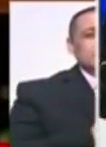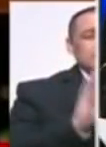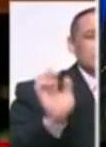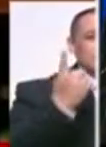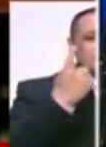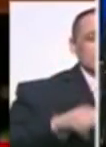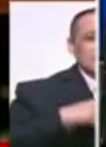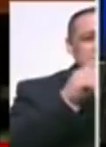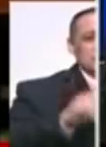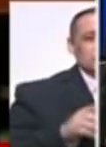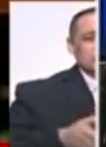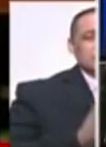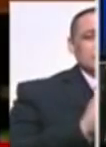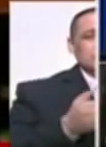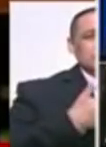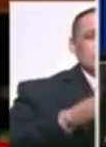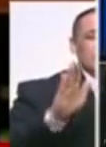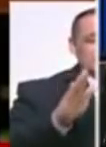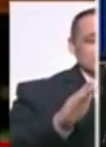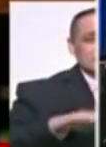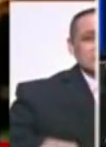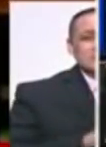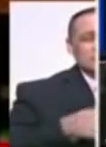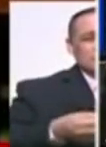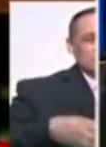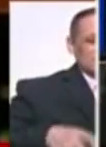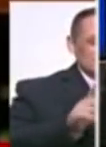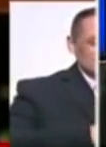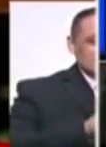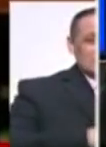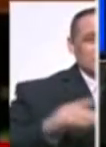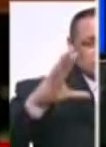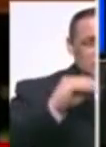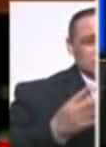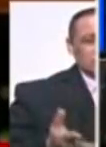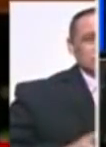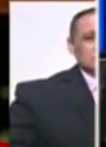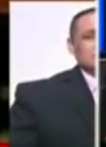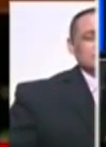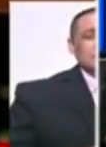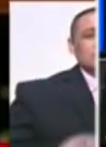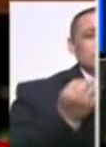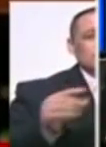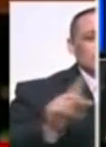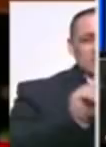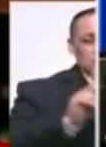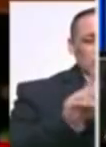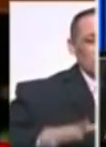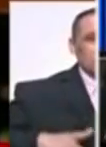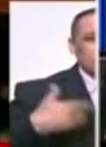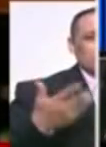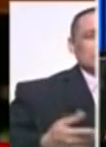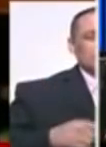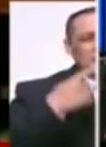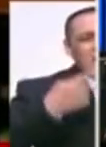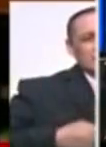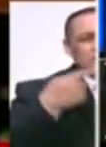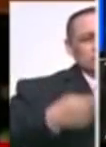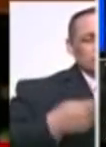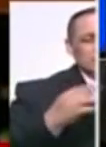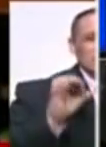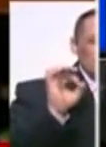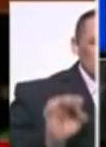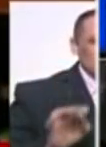creo que requisito para ser ministro tenía que ser, no currículo, sino prontuario, ¿qué hacía el Congreso sin utilizar mecanismos